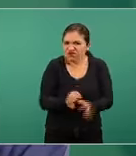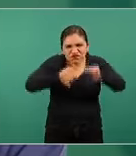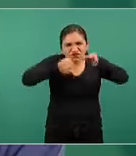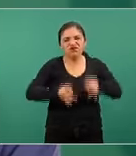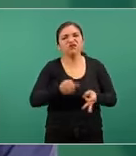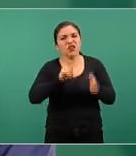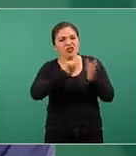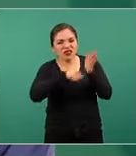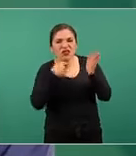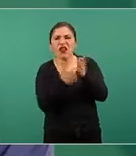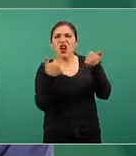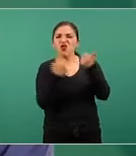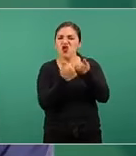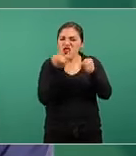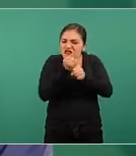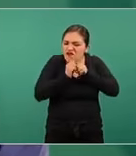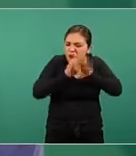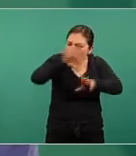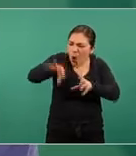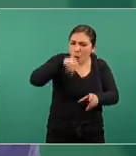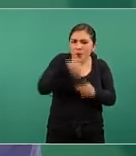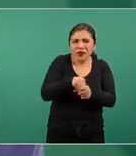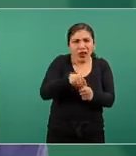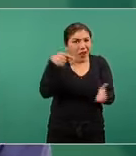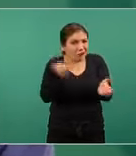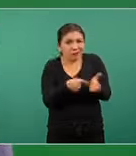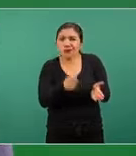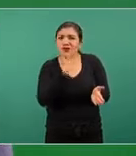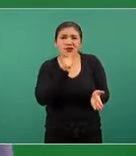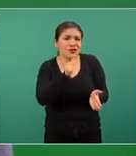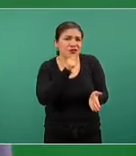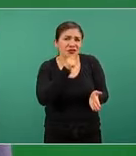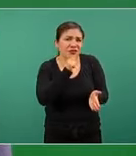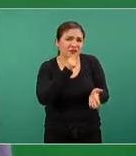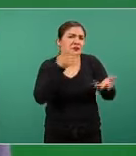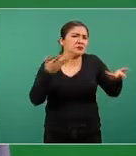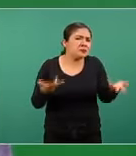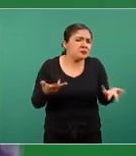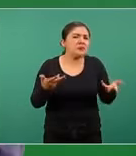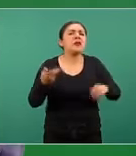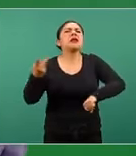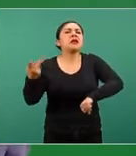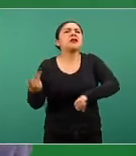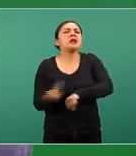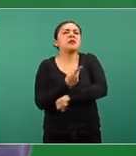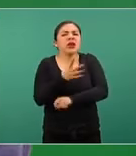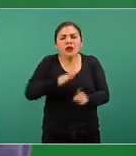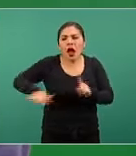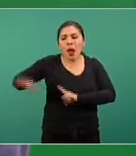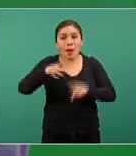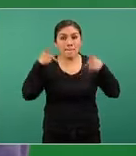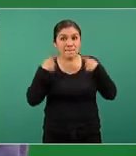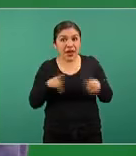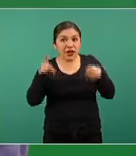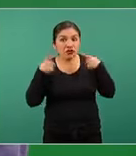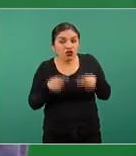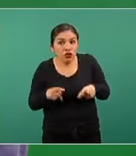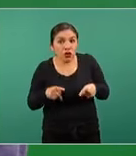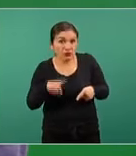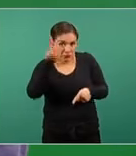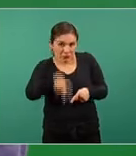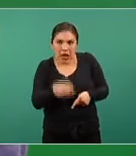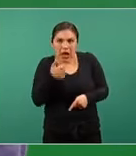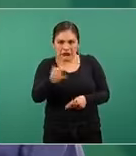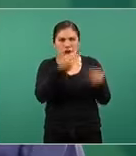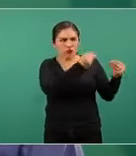basada en información completa cuando no lo era entonces que le pasa a la sociedad y esto mucha